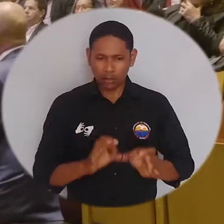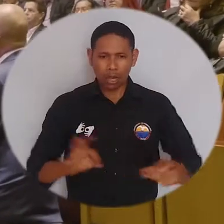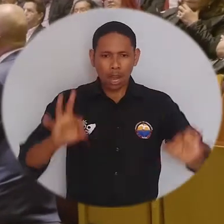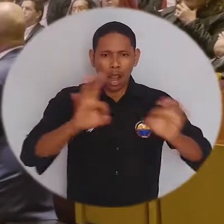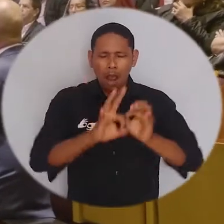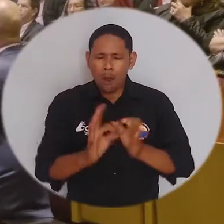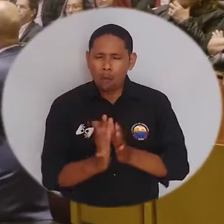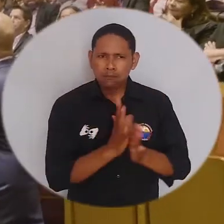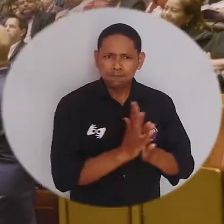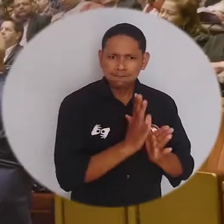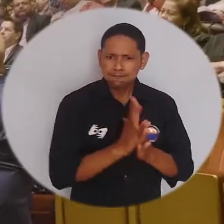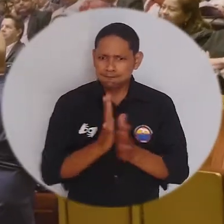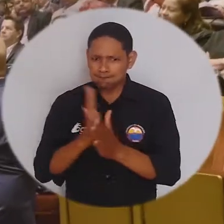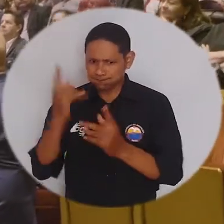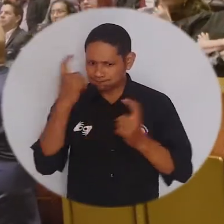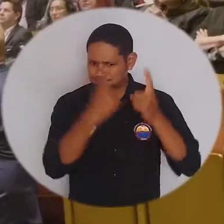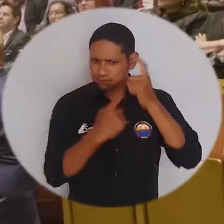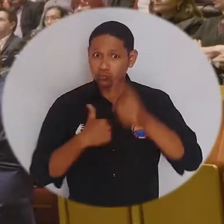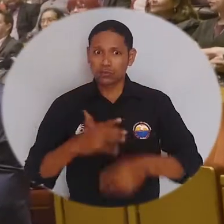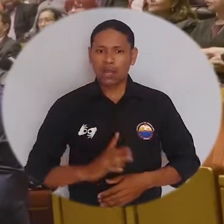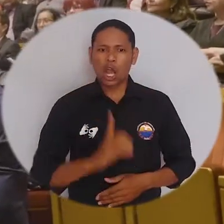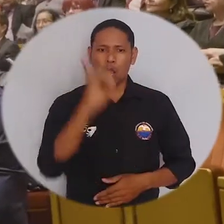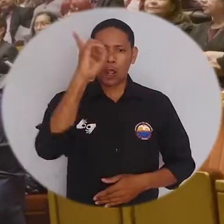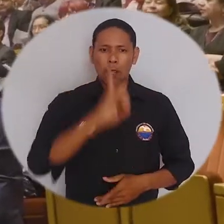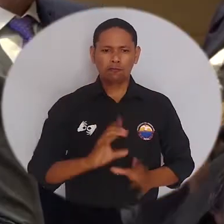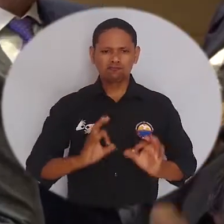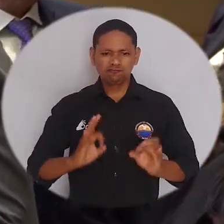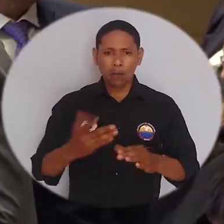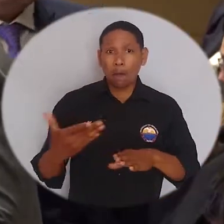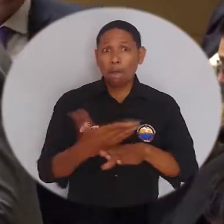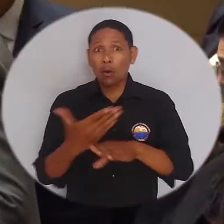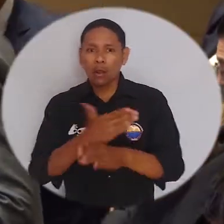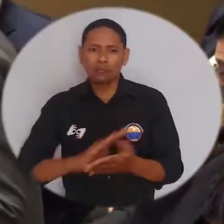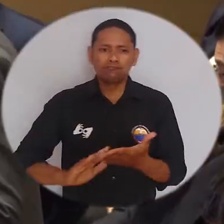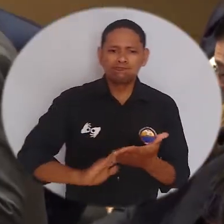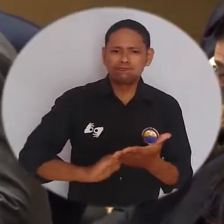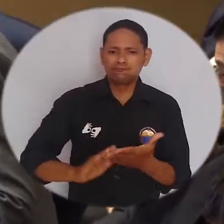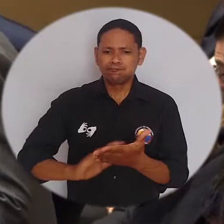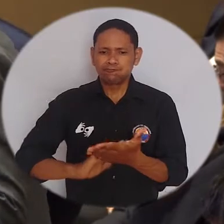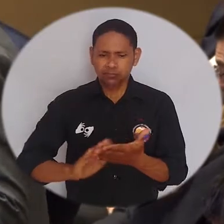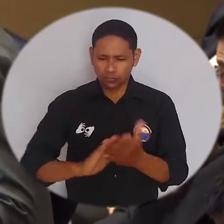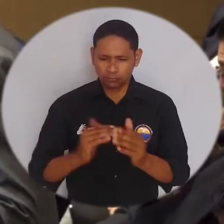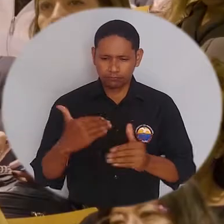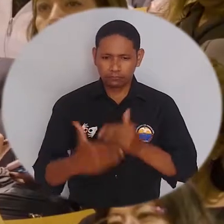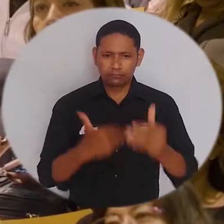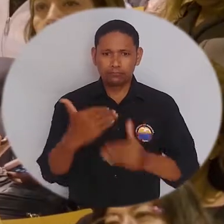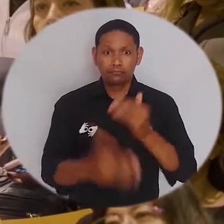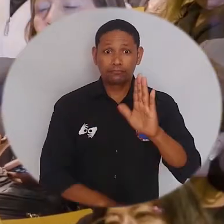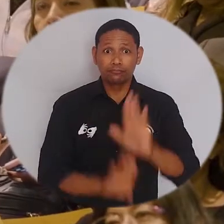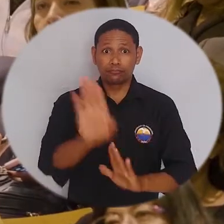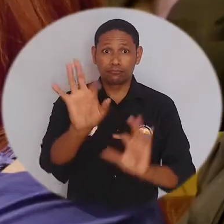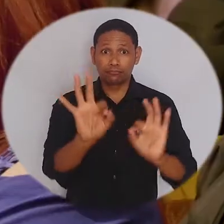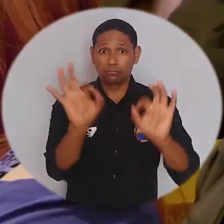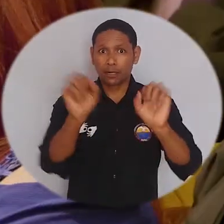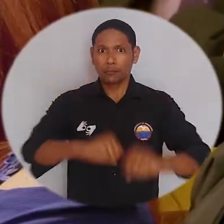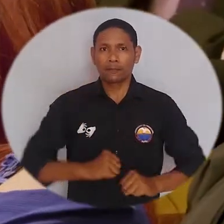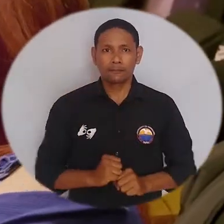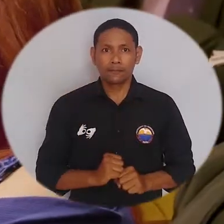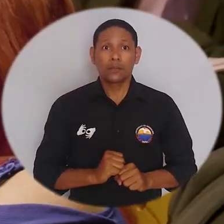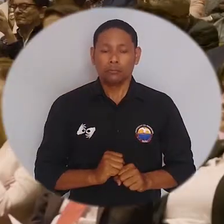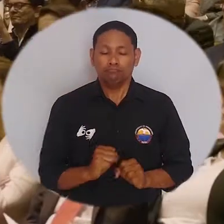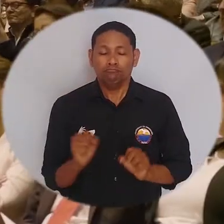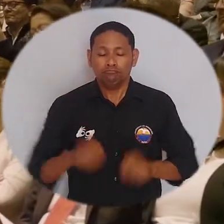información, para tomar decisiones que resuelvan problemas que previamente se han priorizado.